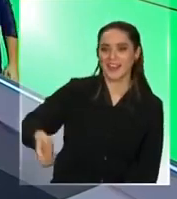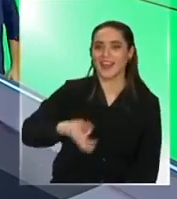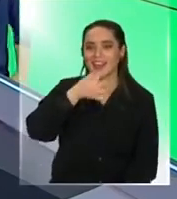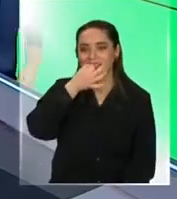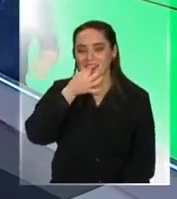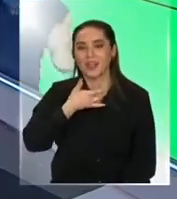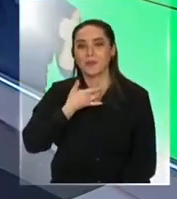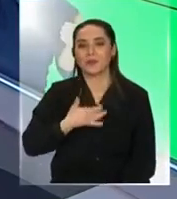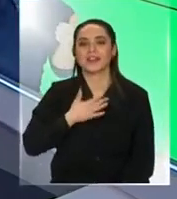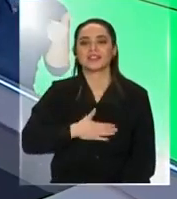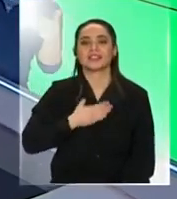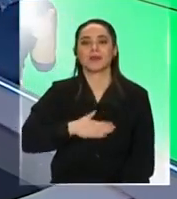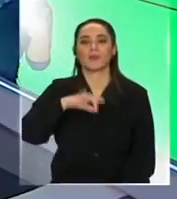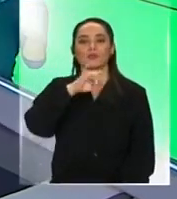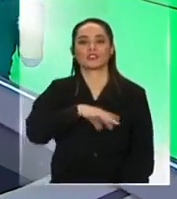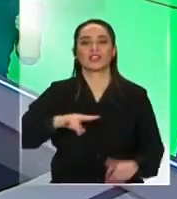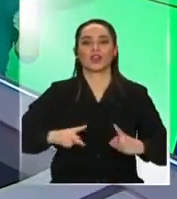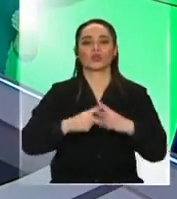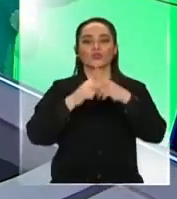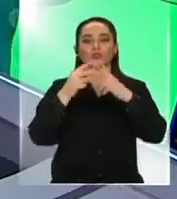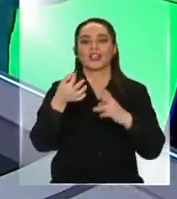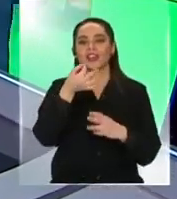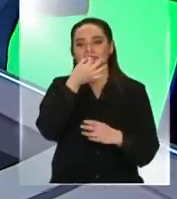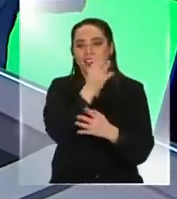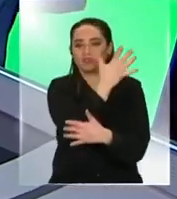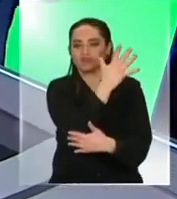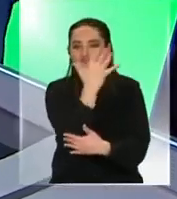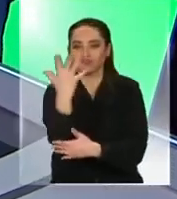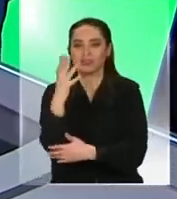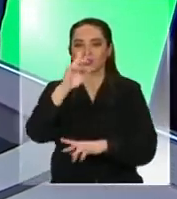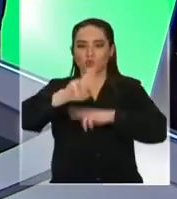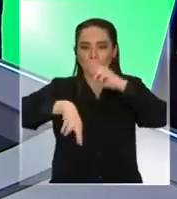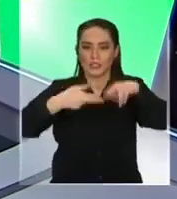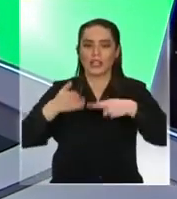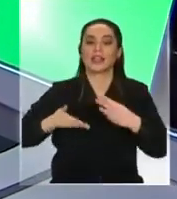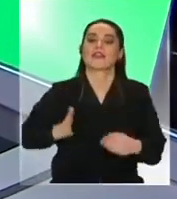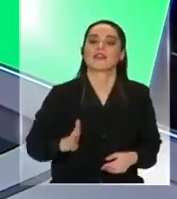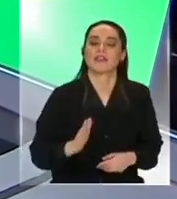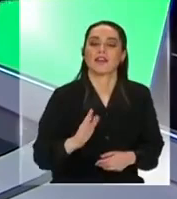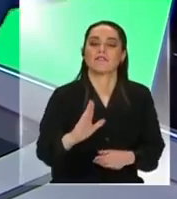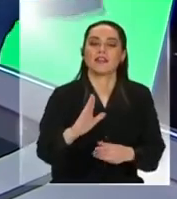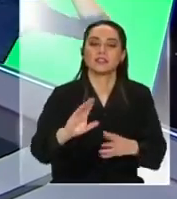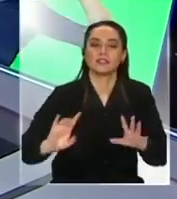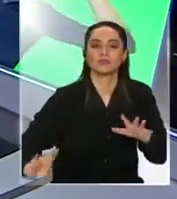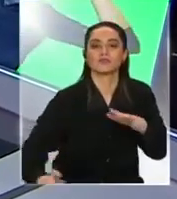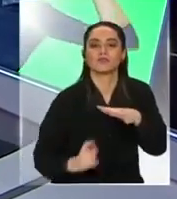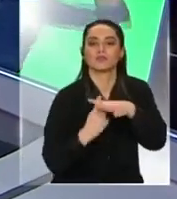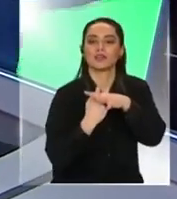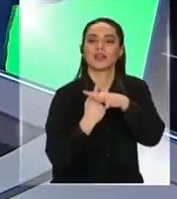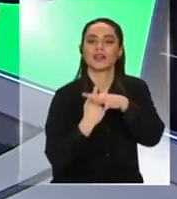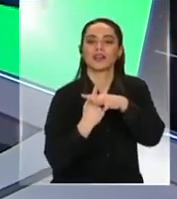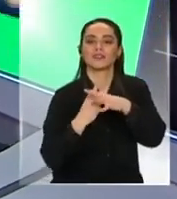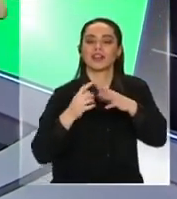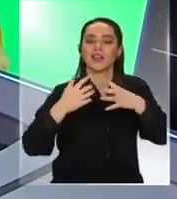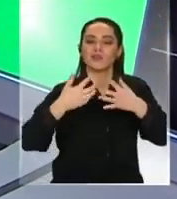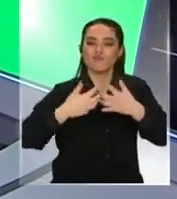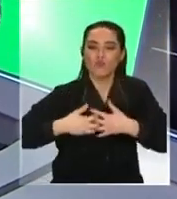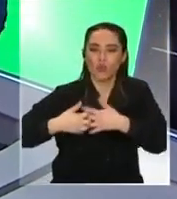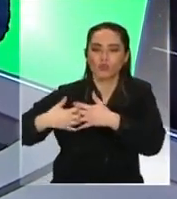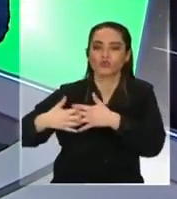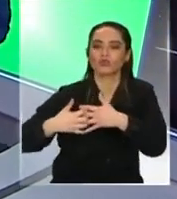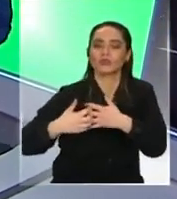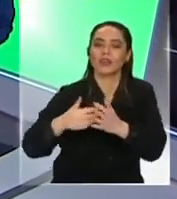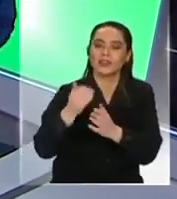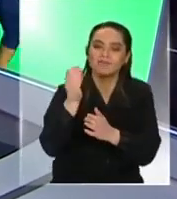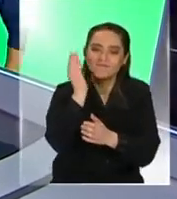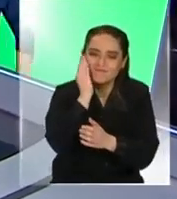construir un chile verde sustentable que efectivamente avanza hacia una matriz productiva amable con el medio ambiente son los dos colores